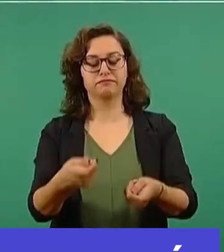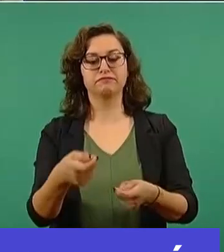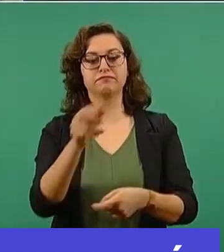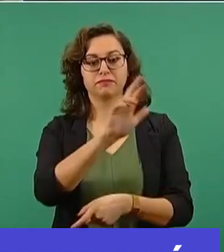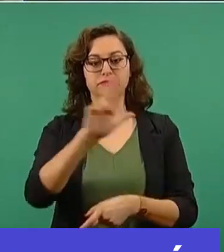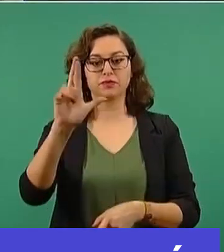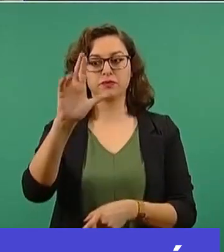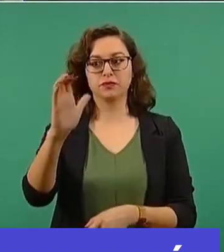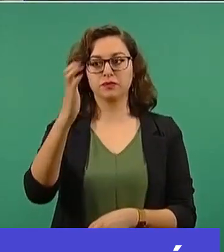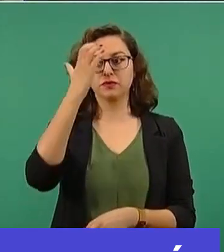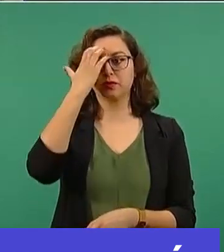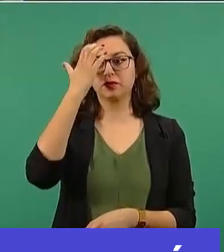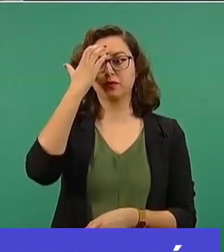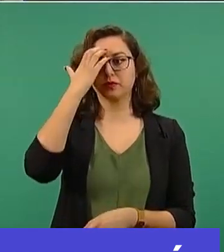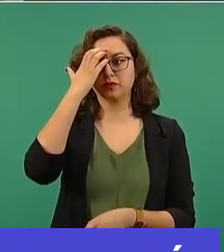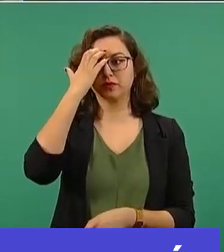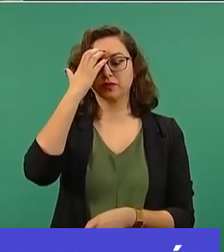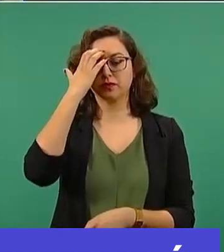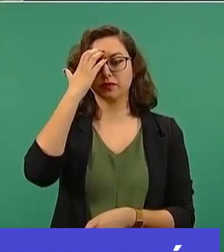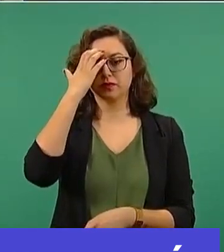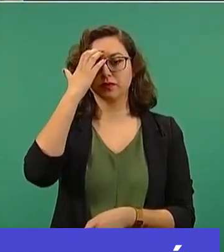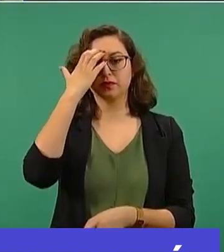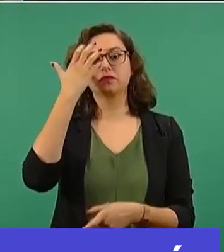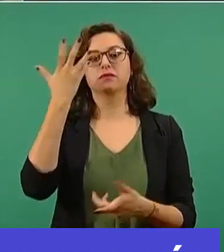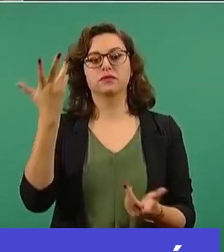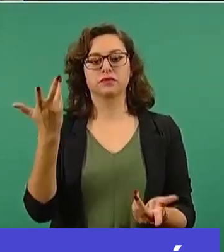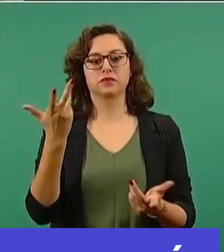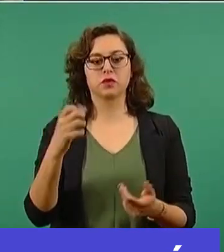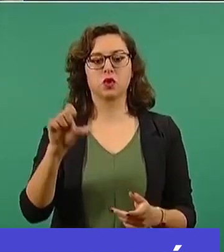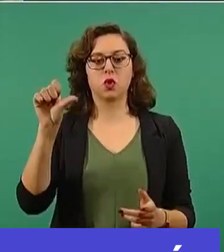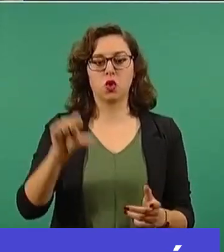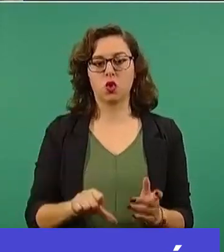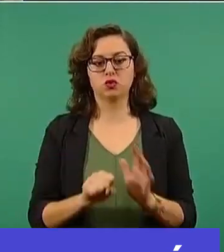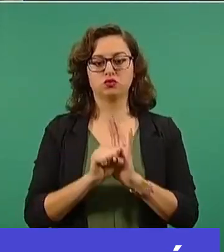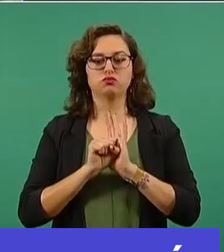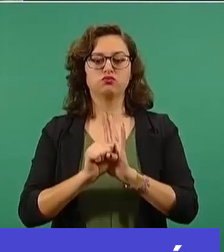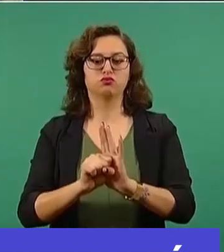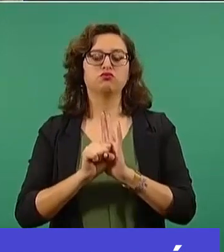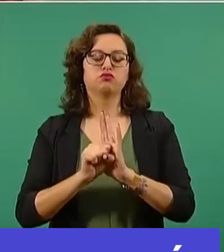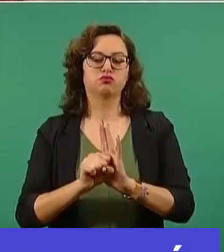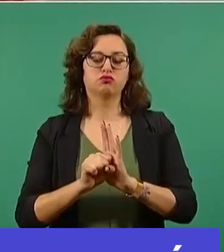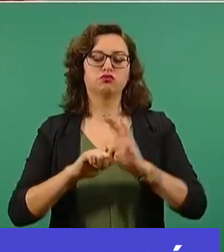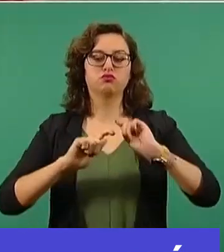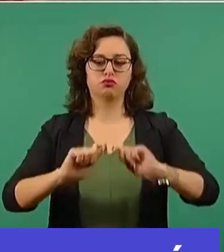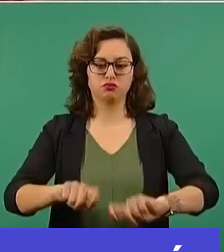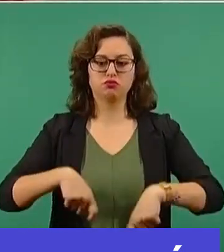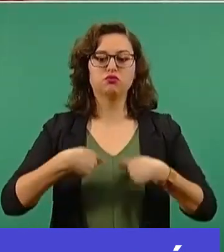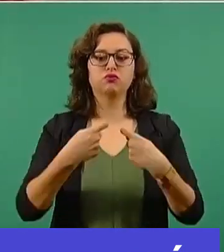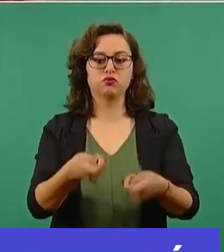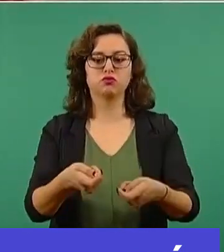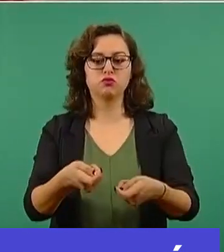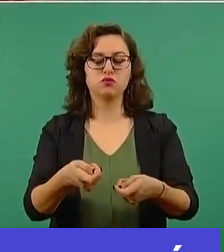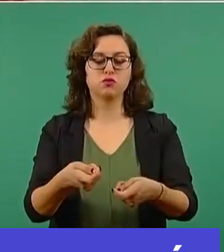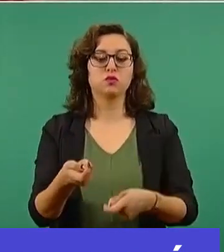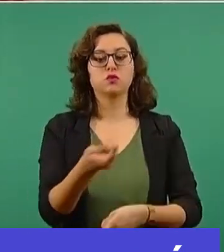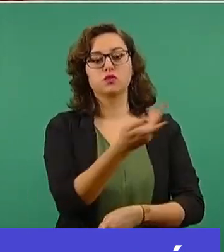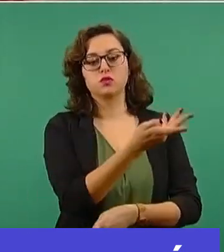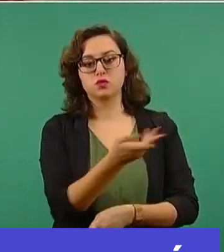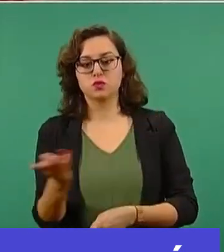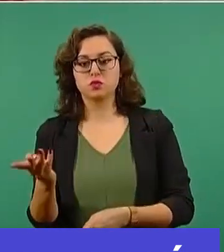simbólico a quienes están presentes